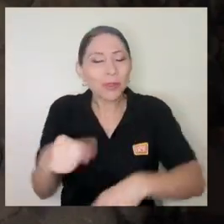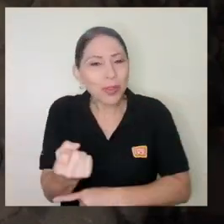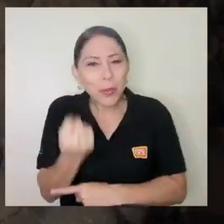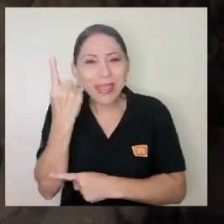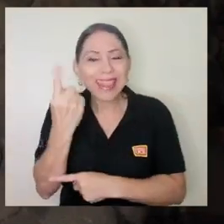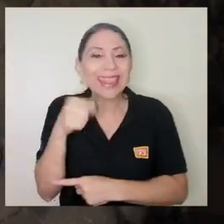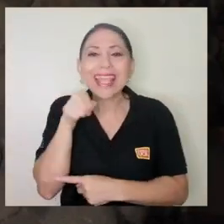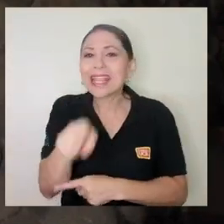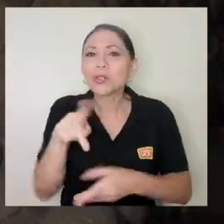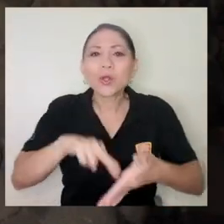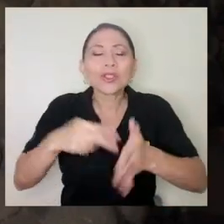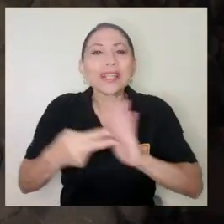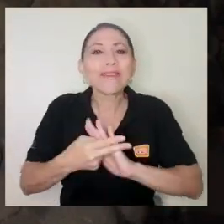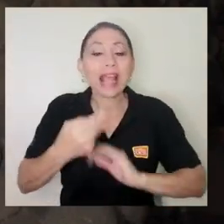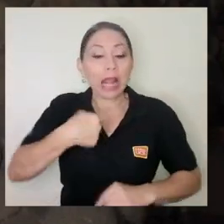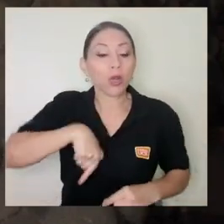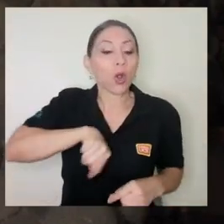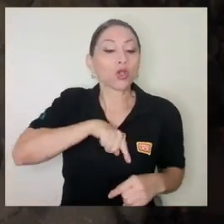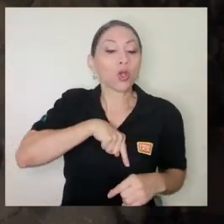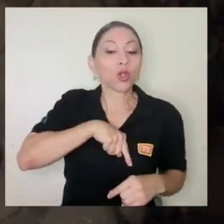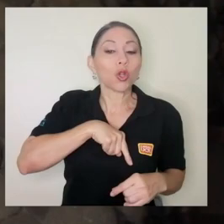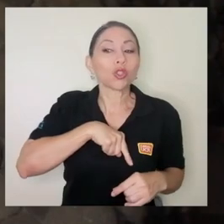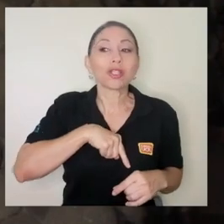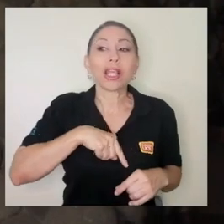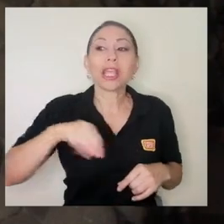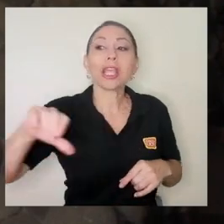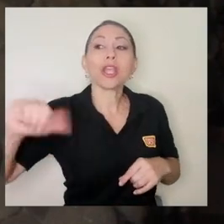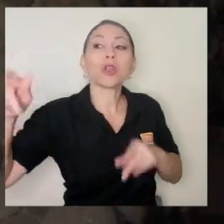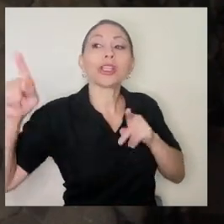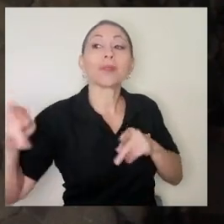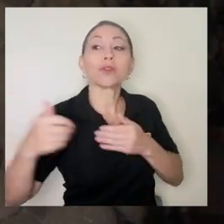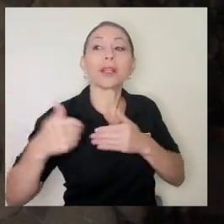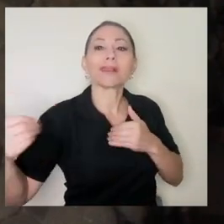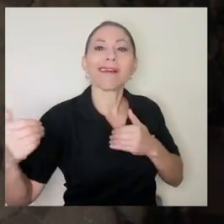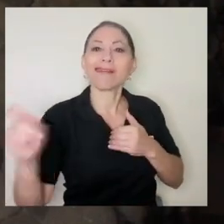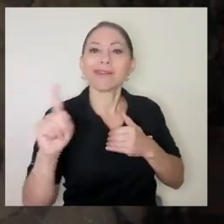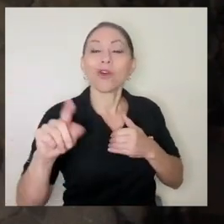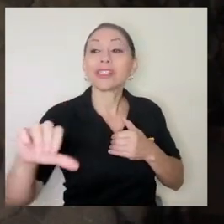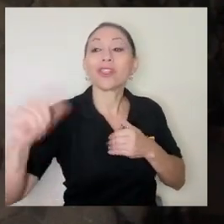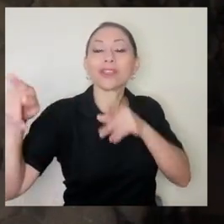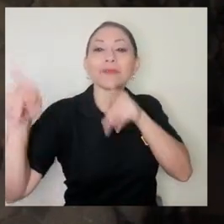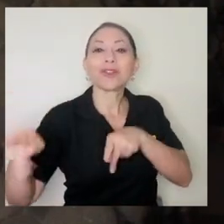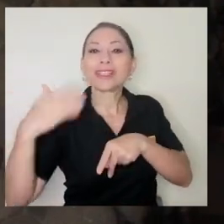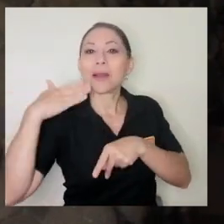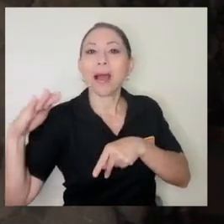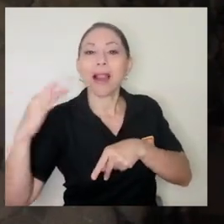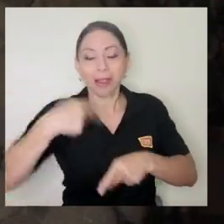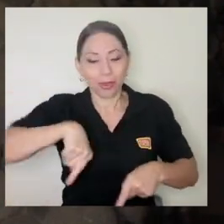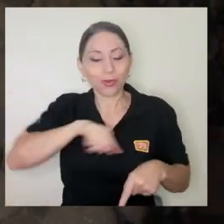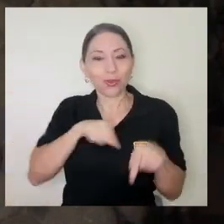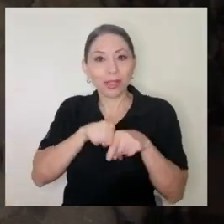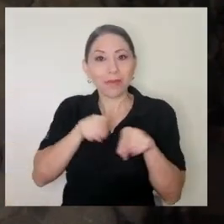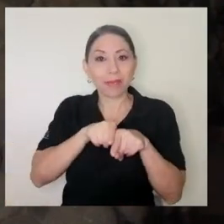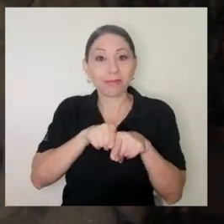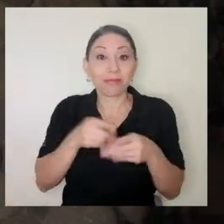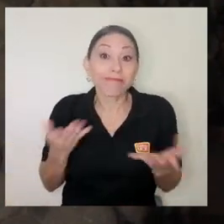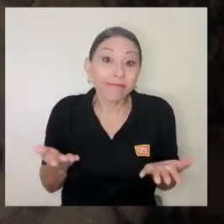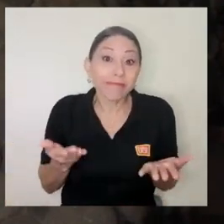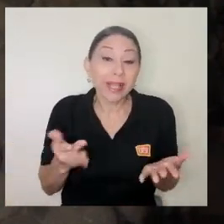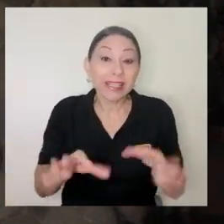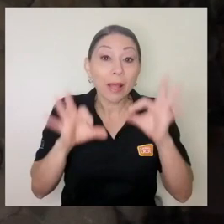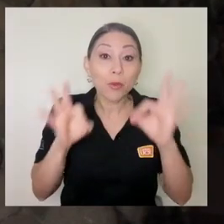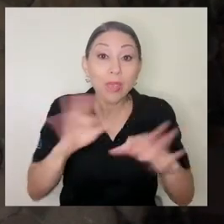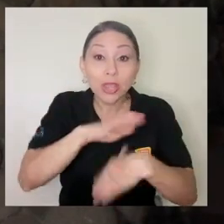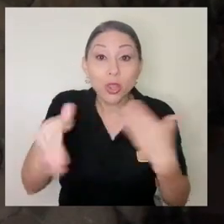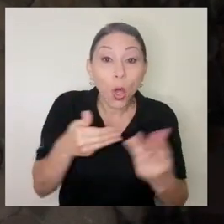es que no se trata de nosotros y otros es que si los otros están mal nosotros estamos mal aquí o estamos bien todos o